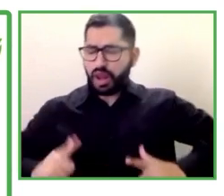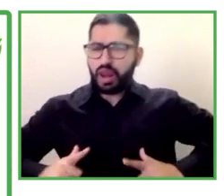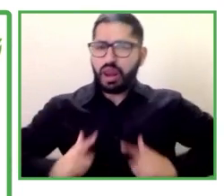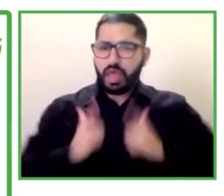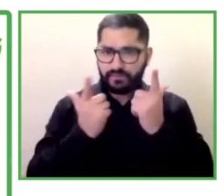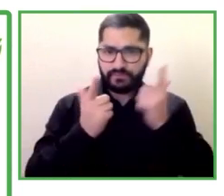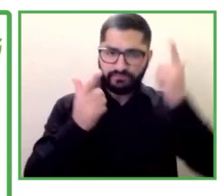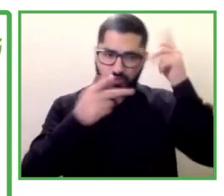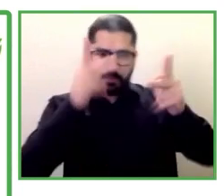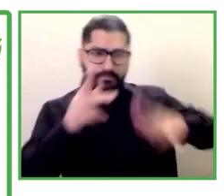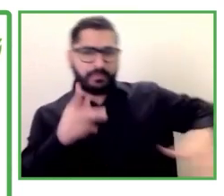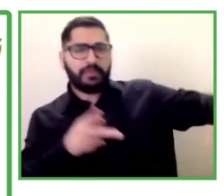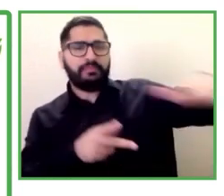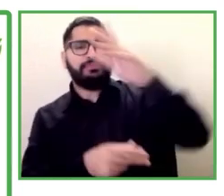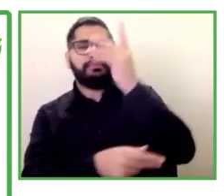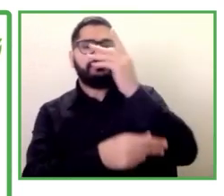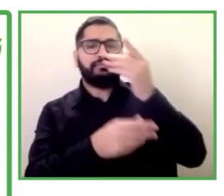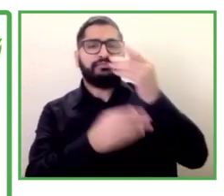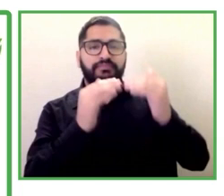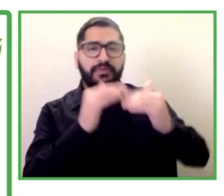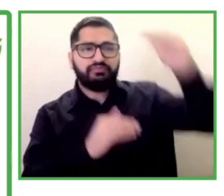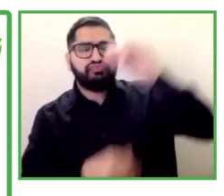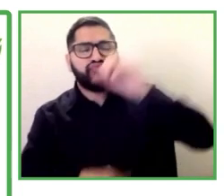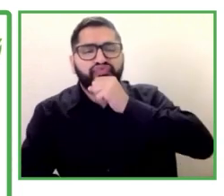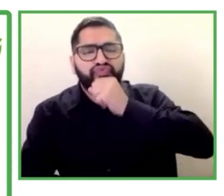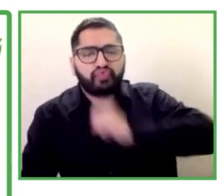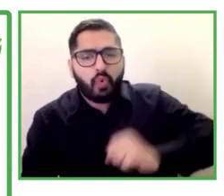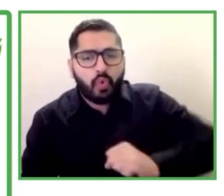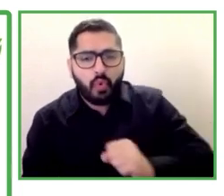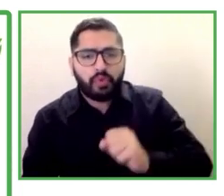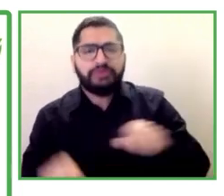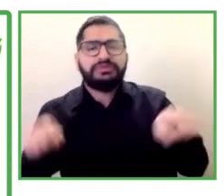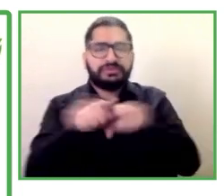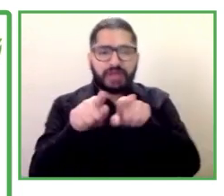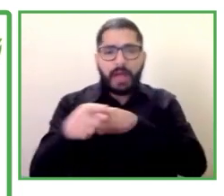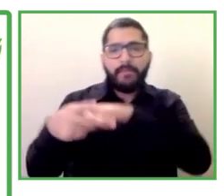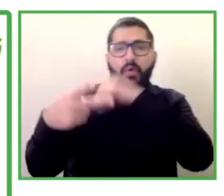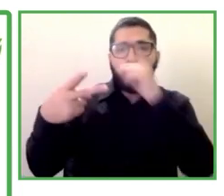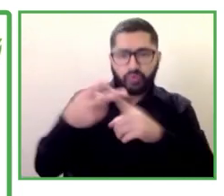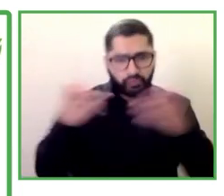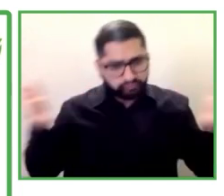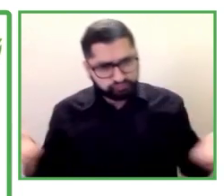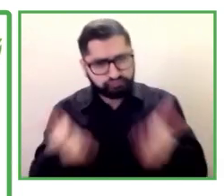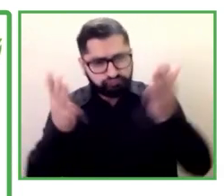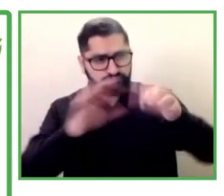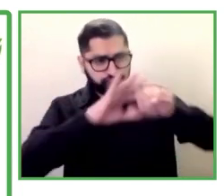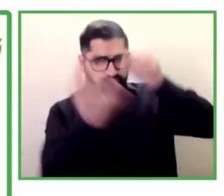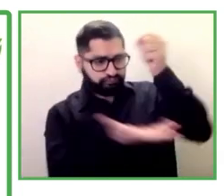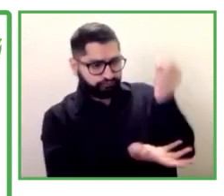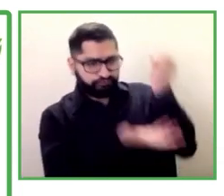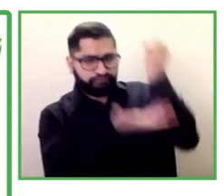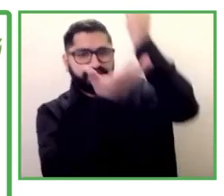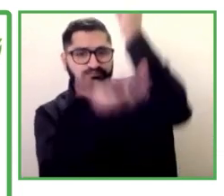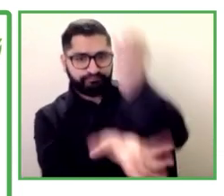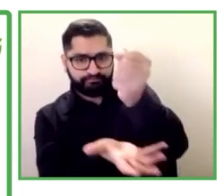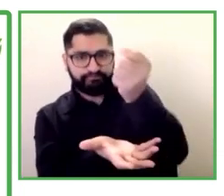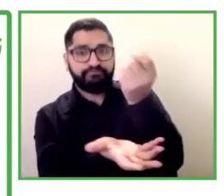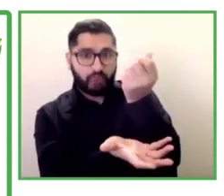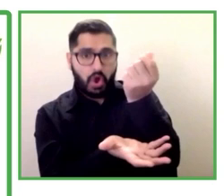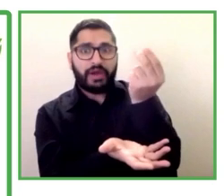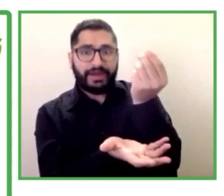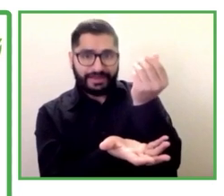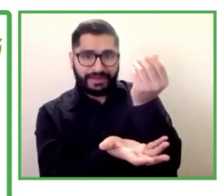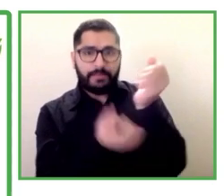financiamiento para los pequeños negocios